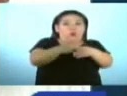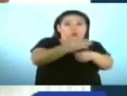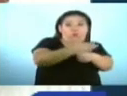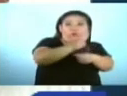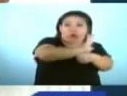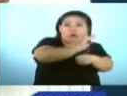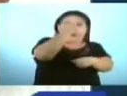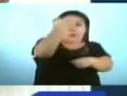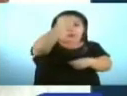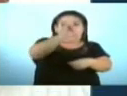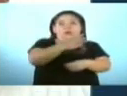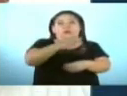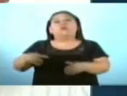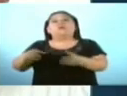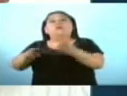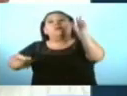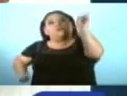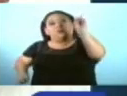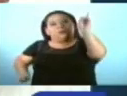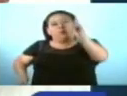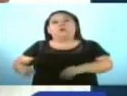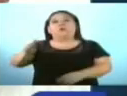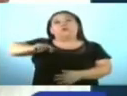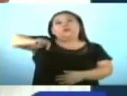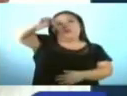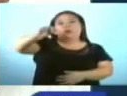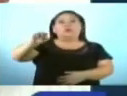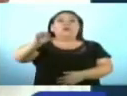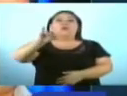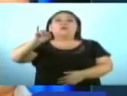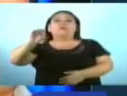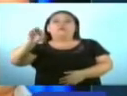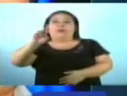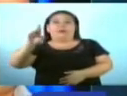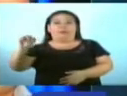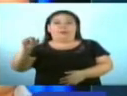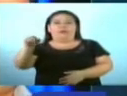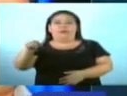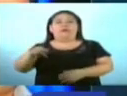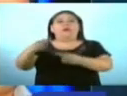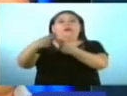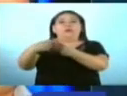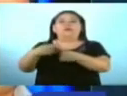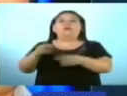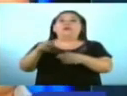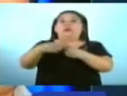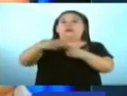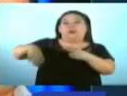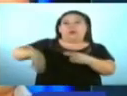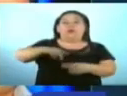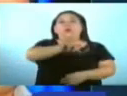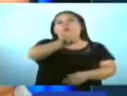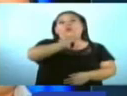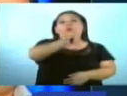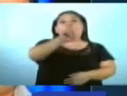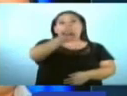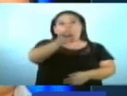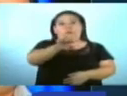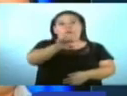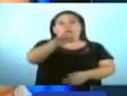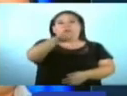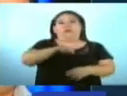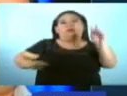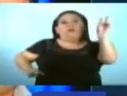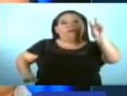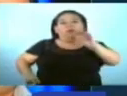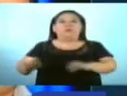la Libertad Norte por Jorge Escamilla de Nuevas Ideas, mientras que la alcaldesa electa de la Libertad Oeste fue Janet González del Partido